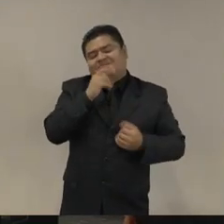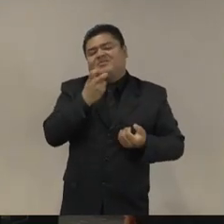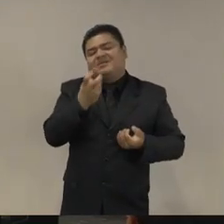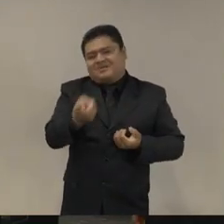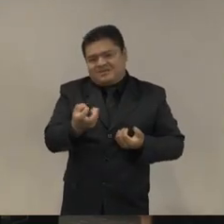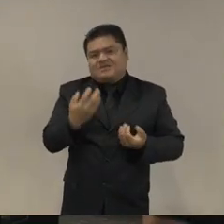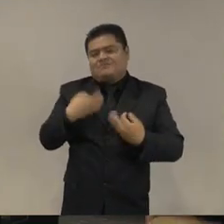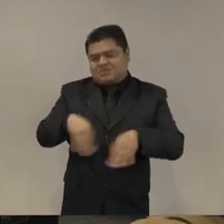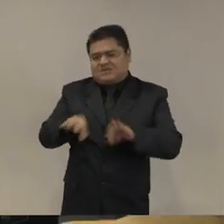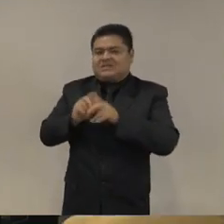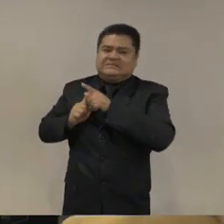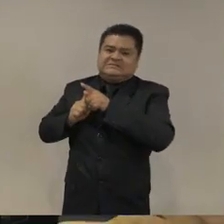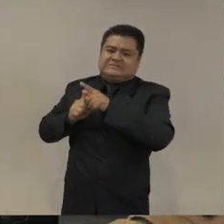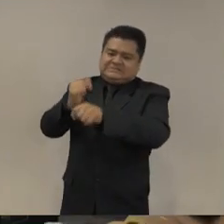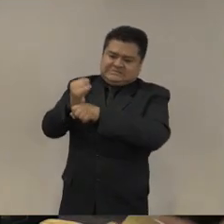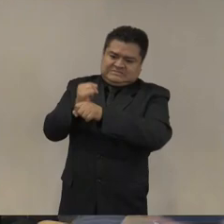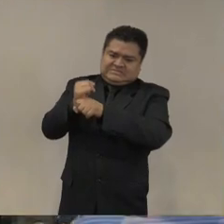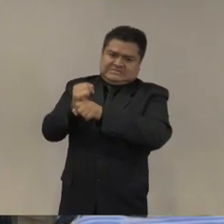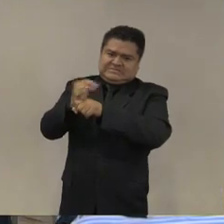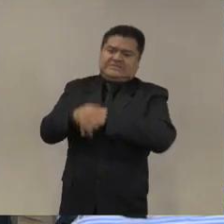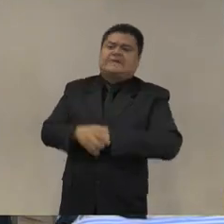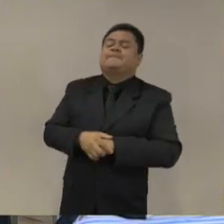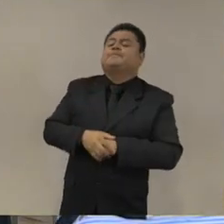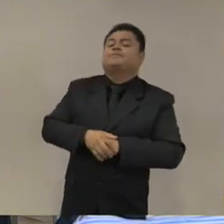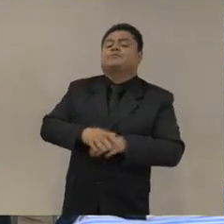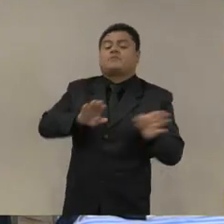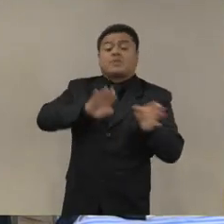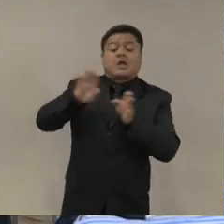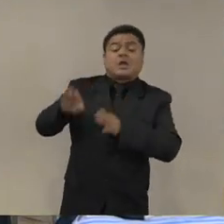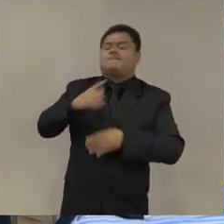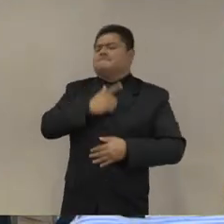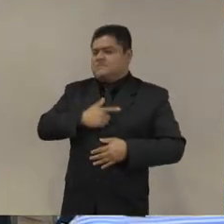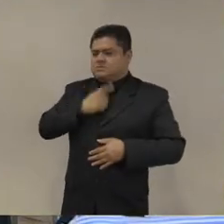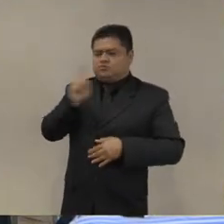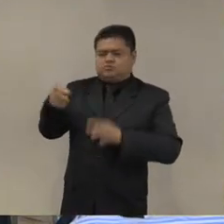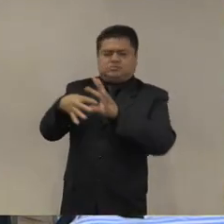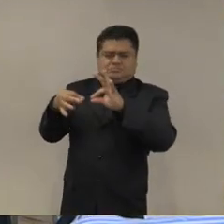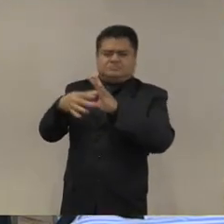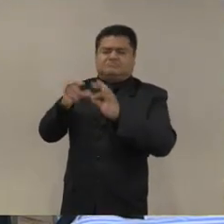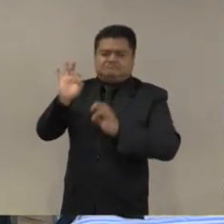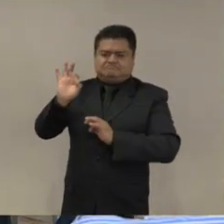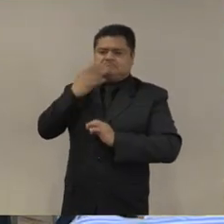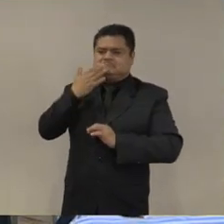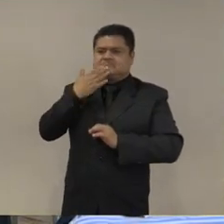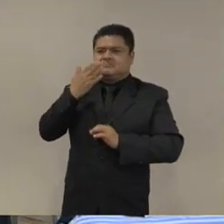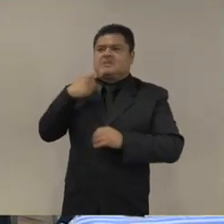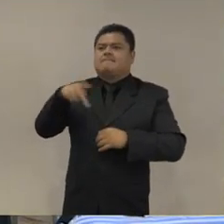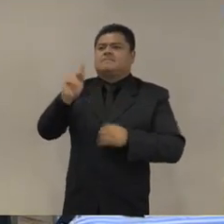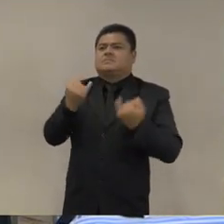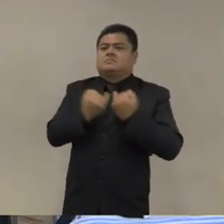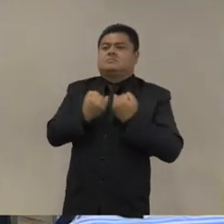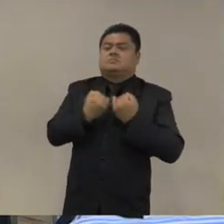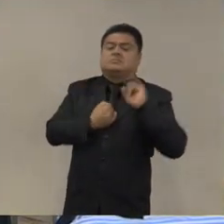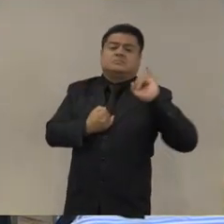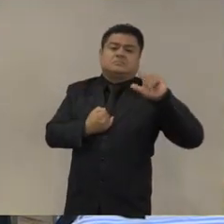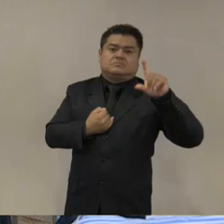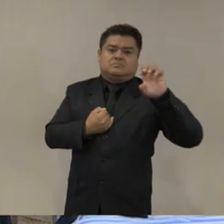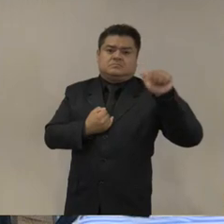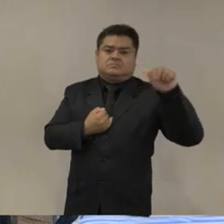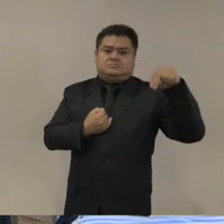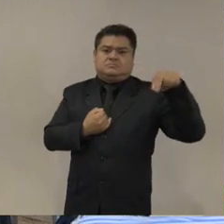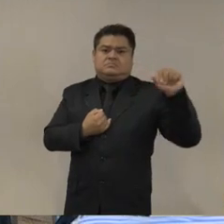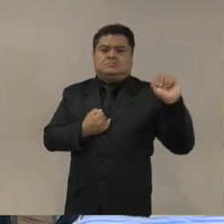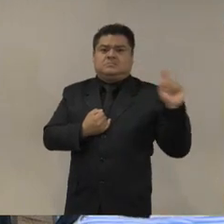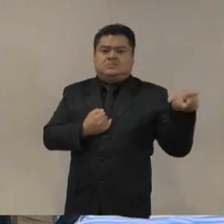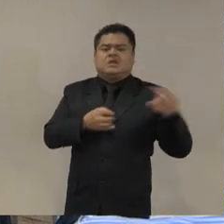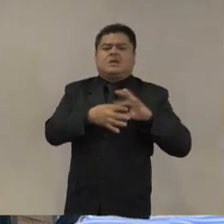de resistencia cierro contigo Eliana porque ya viene el siguiente panel pero cierro a propósito contigo porque arrancaste con algo que me parece fundamental la